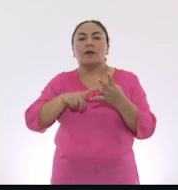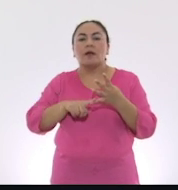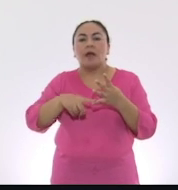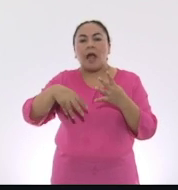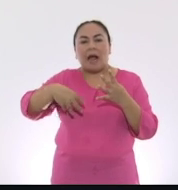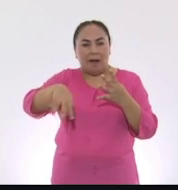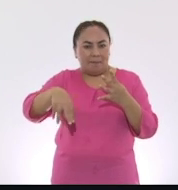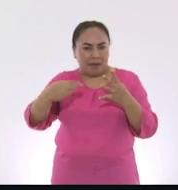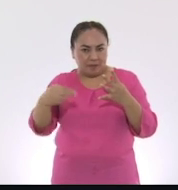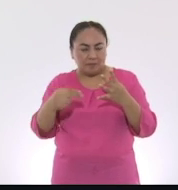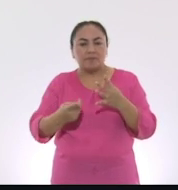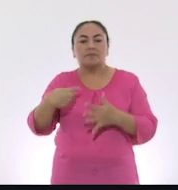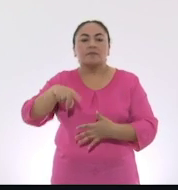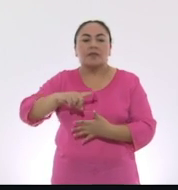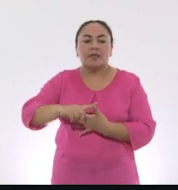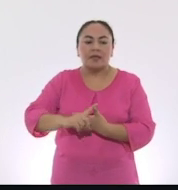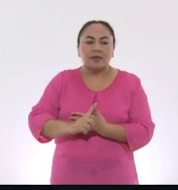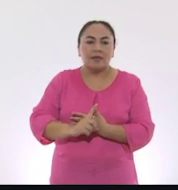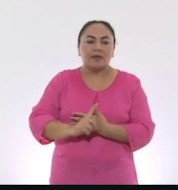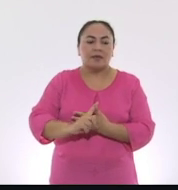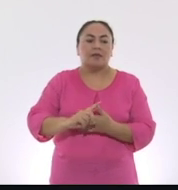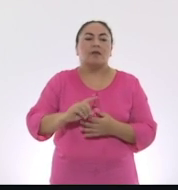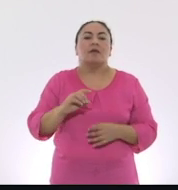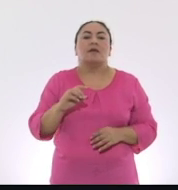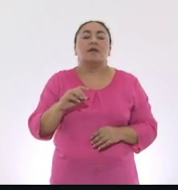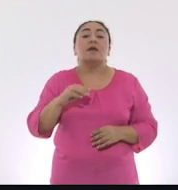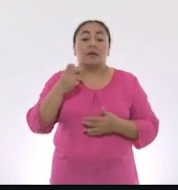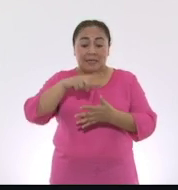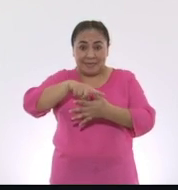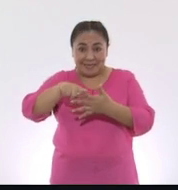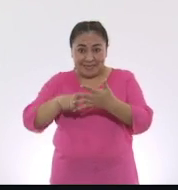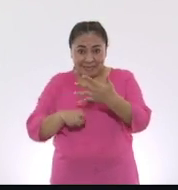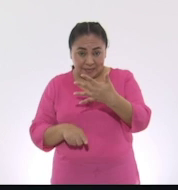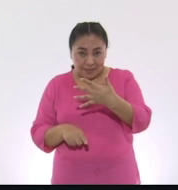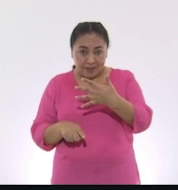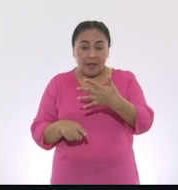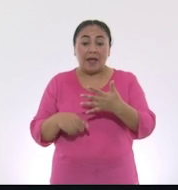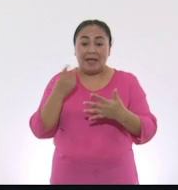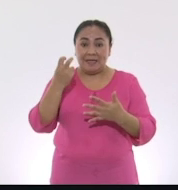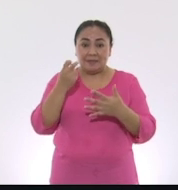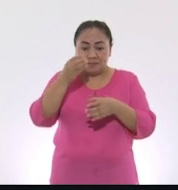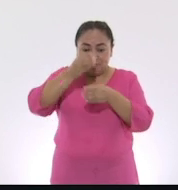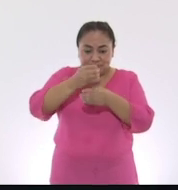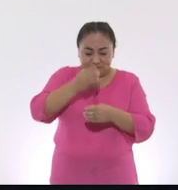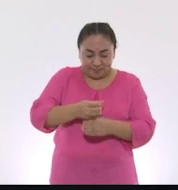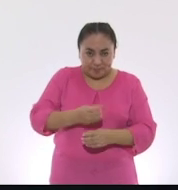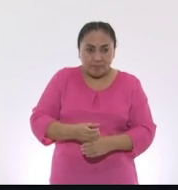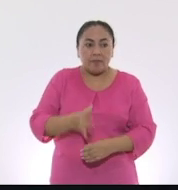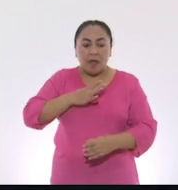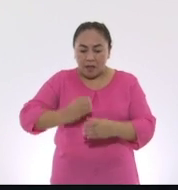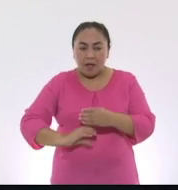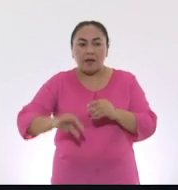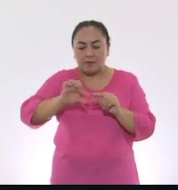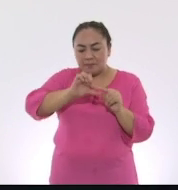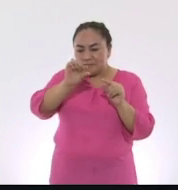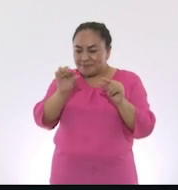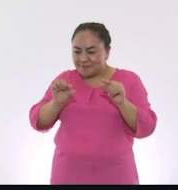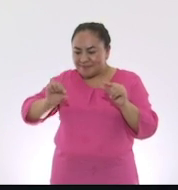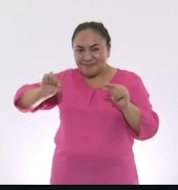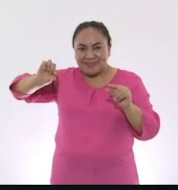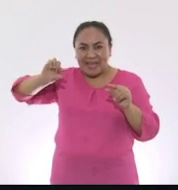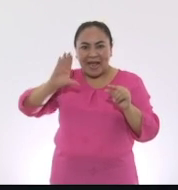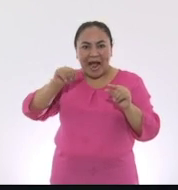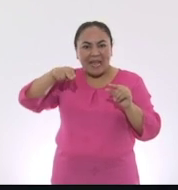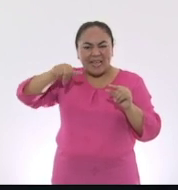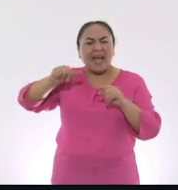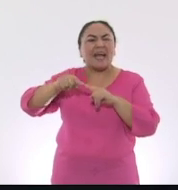y tudela. Además, como asesor externo al instrumento está la caña. Ella es la que produce la